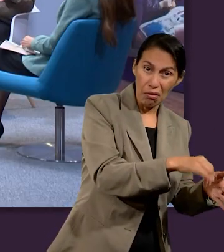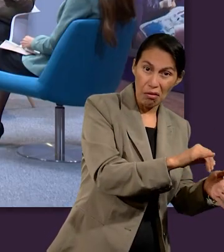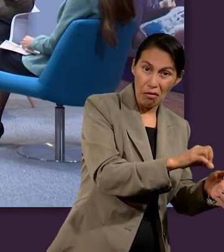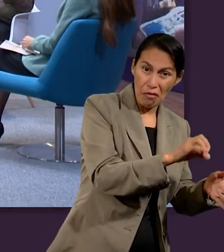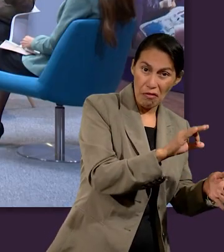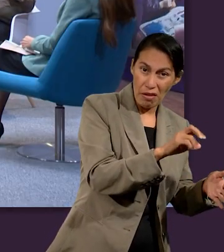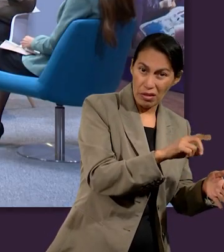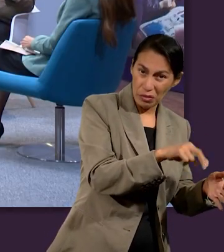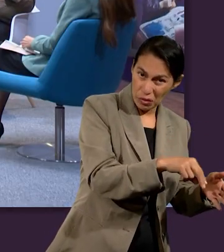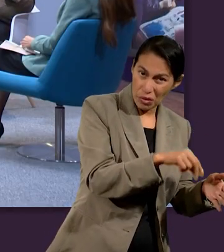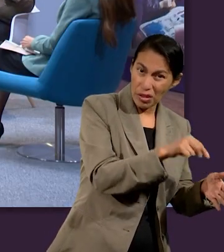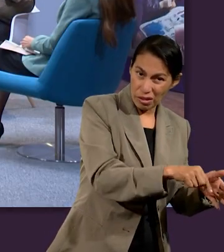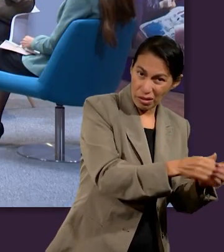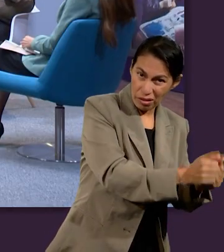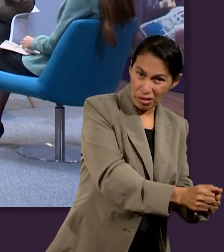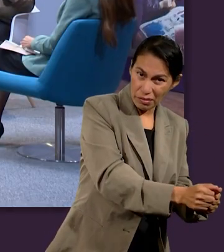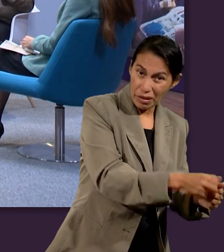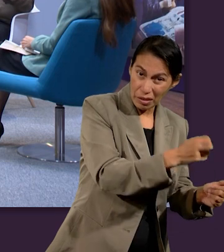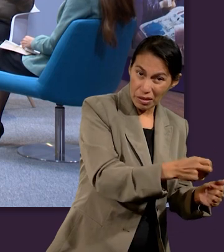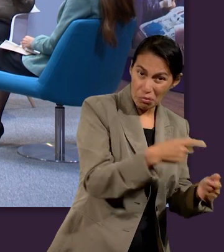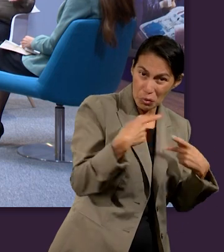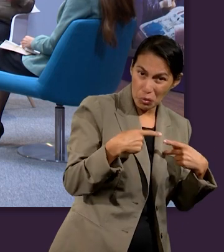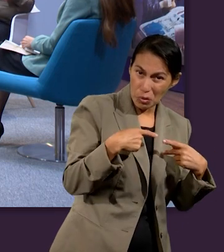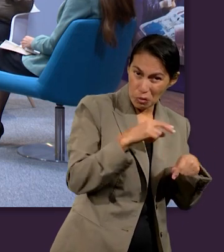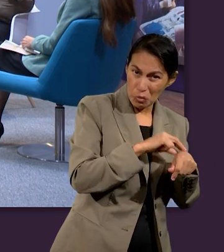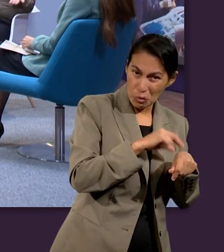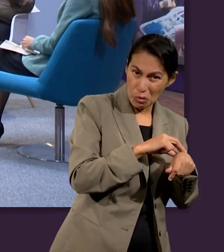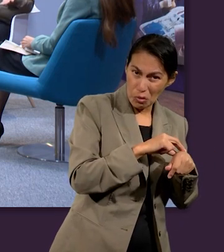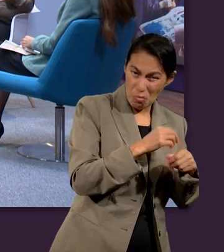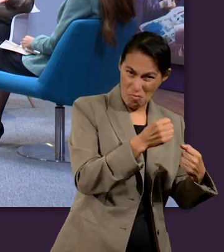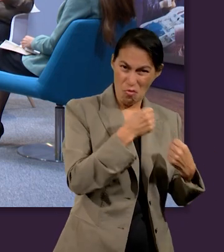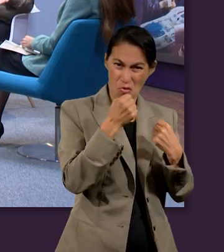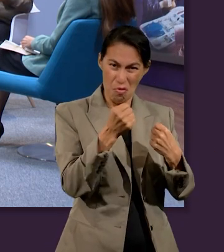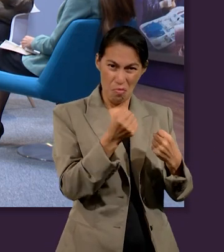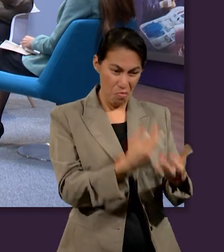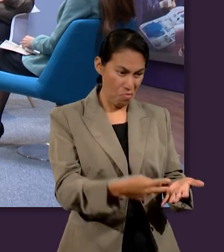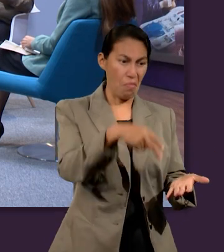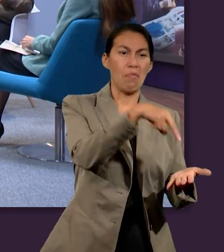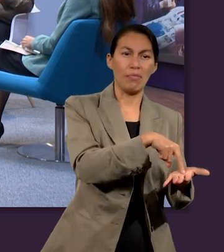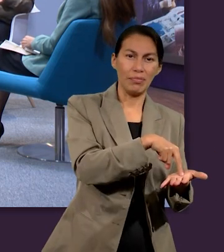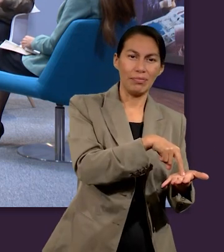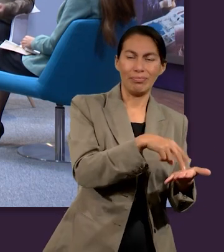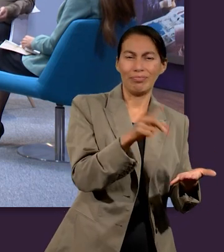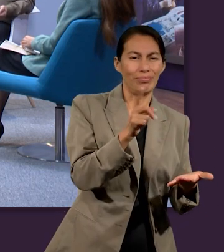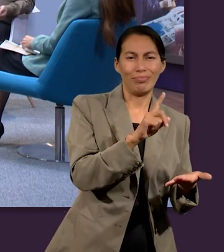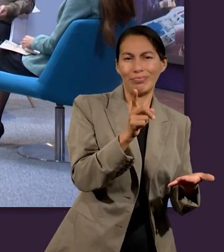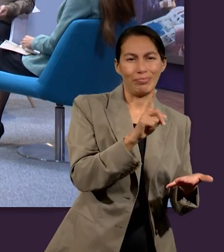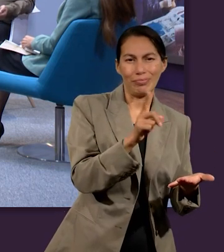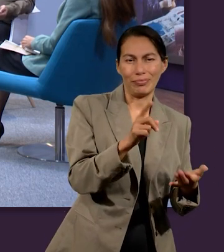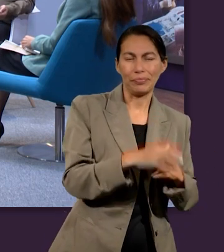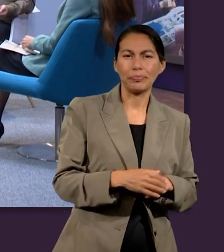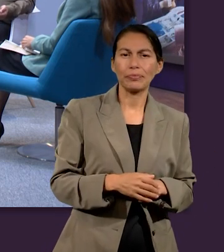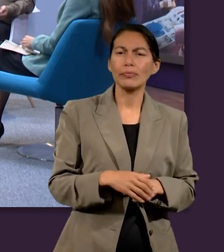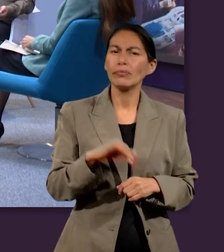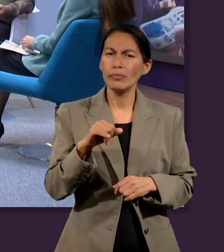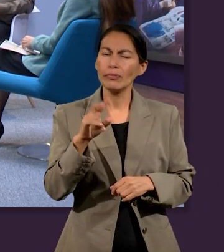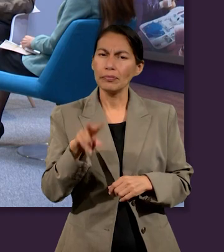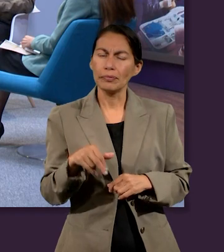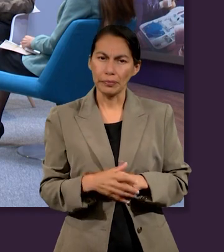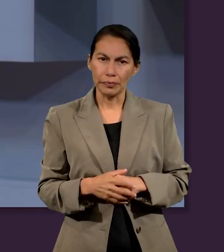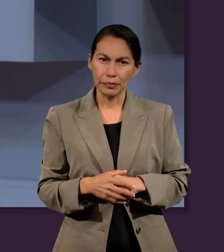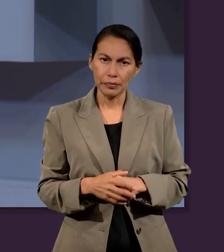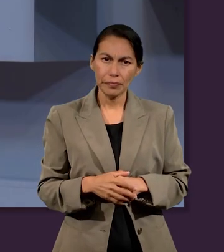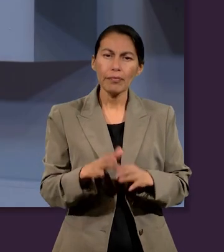fueran en el infierno, pues los doctores no tienen ese tipo de poderes, ¿verdad? Ok, y es